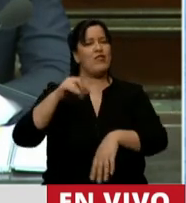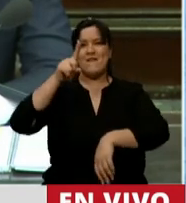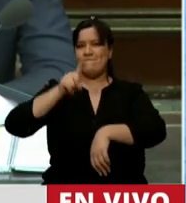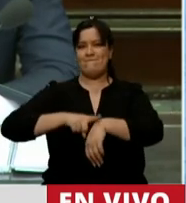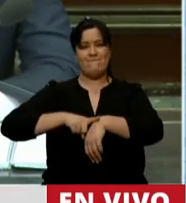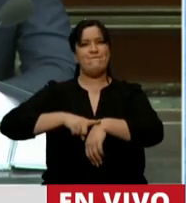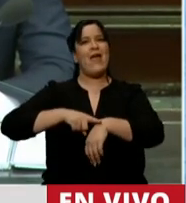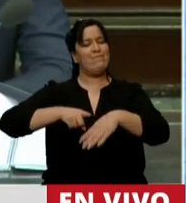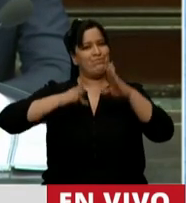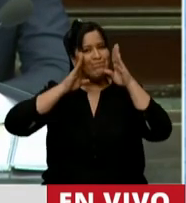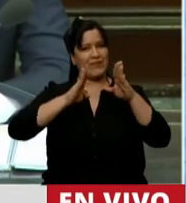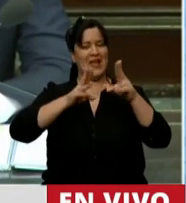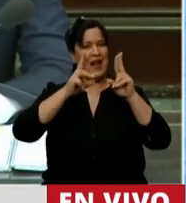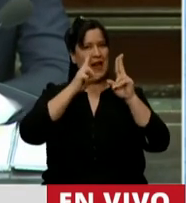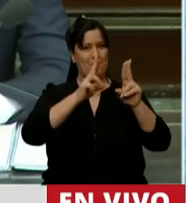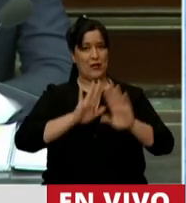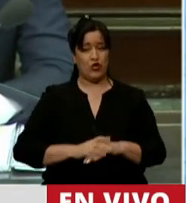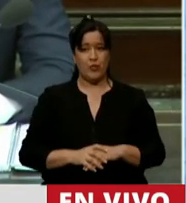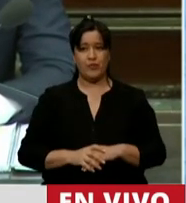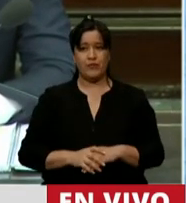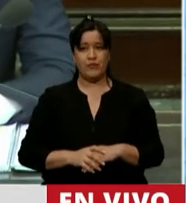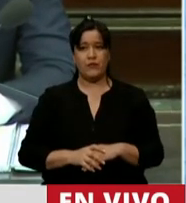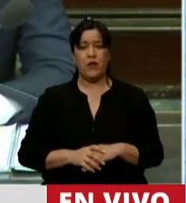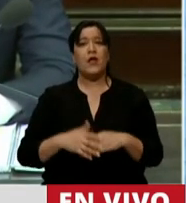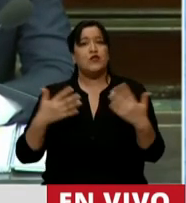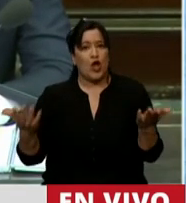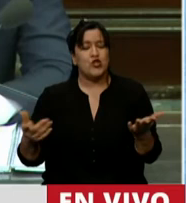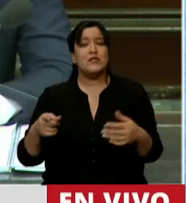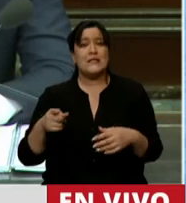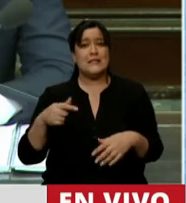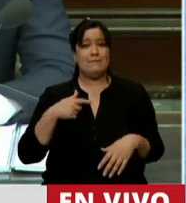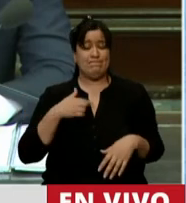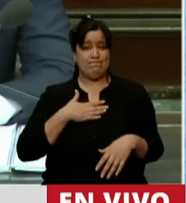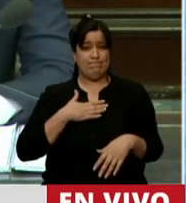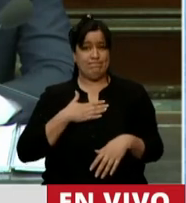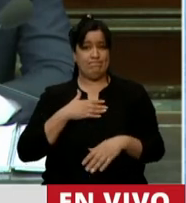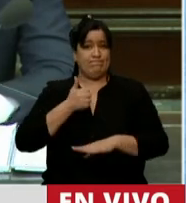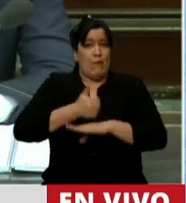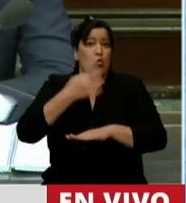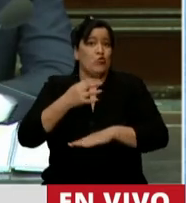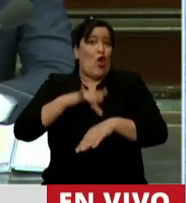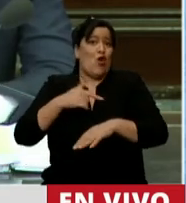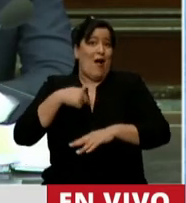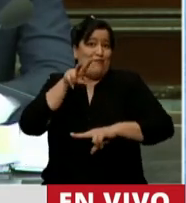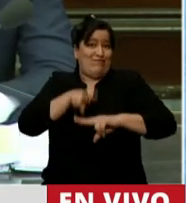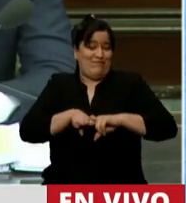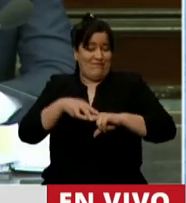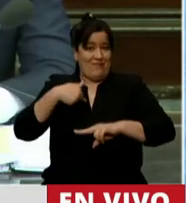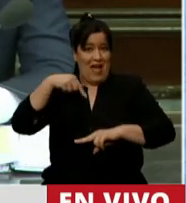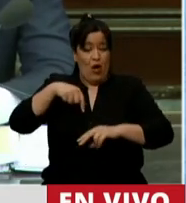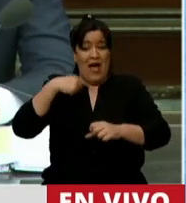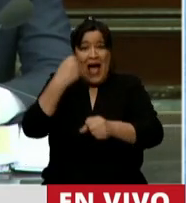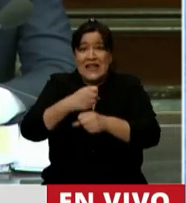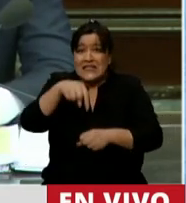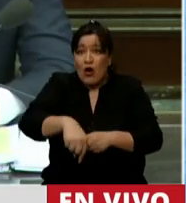medianamente al tiempo. Desde este espacio, desde el que a me toca, hasta